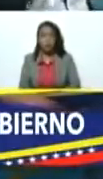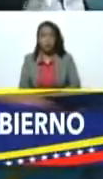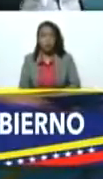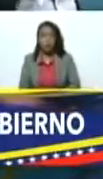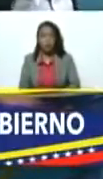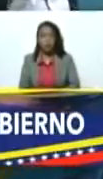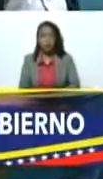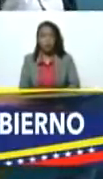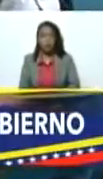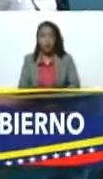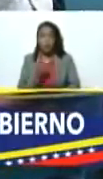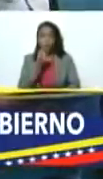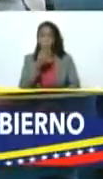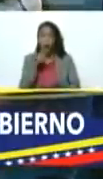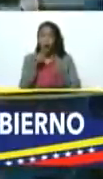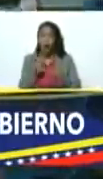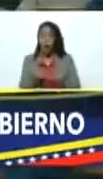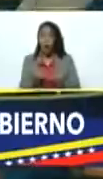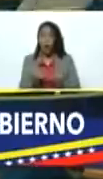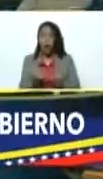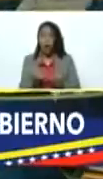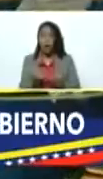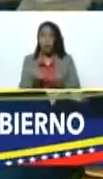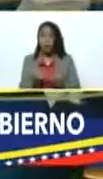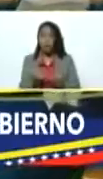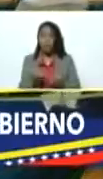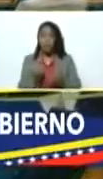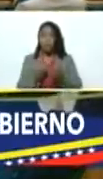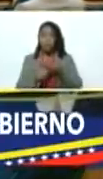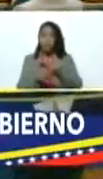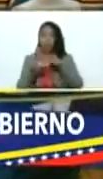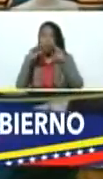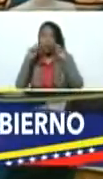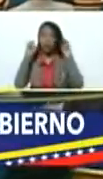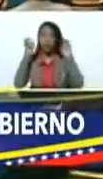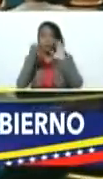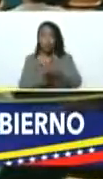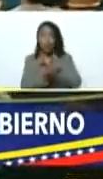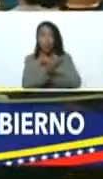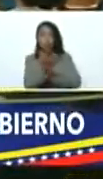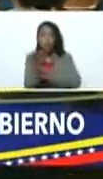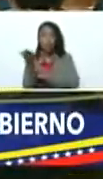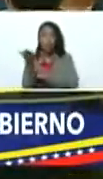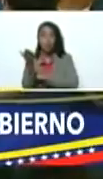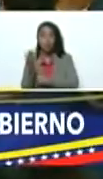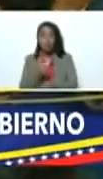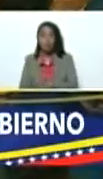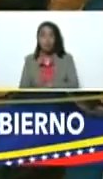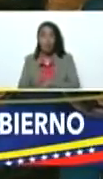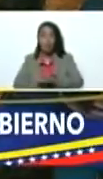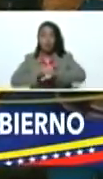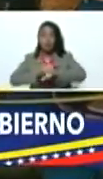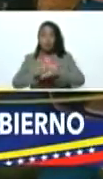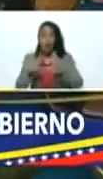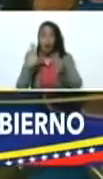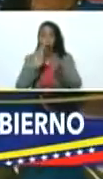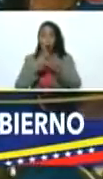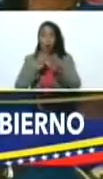bueno y ahora vamos a entonces hablar de lo que ustedes ya conocen